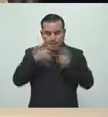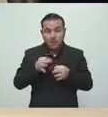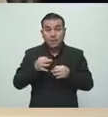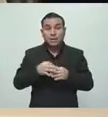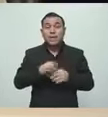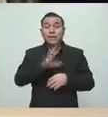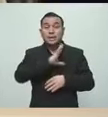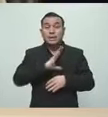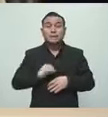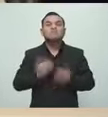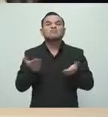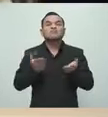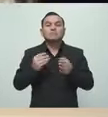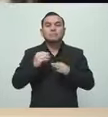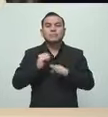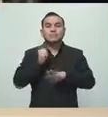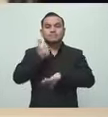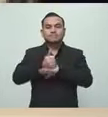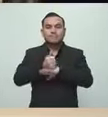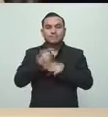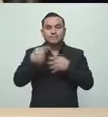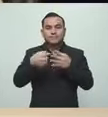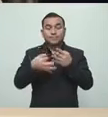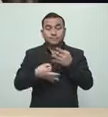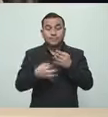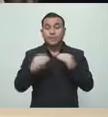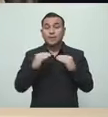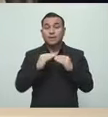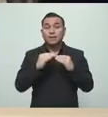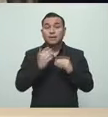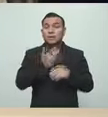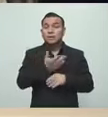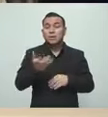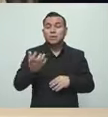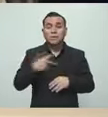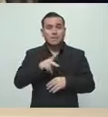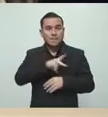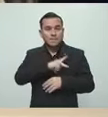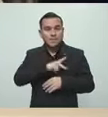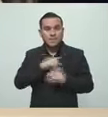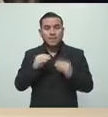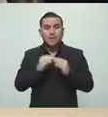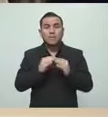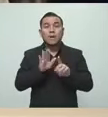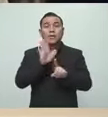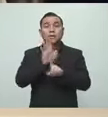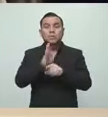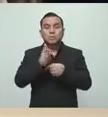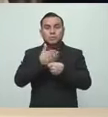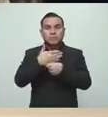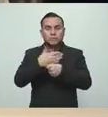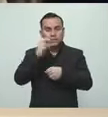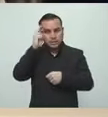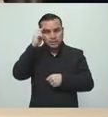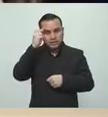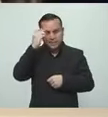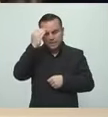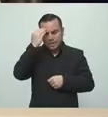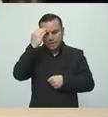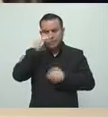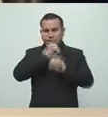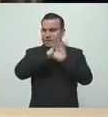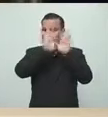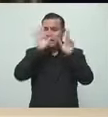de una manera independiente, tanto en lo personal como con las fracciones. Saben cómo manejar el tema legislativo.